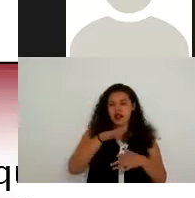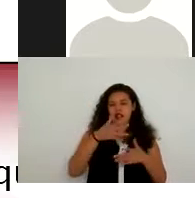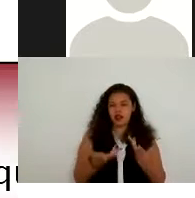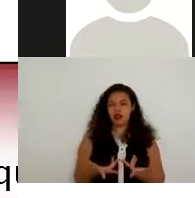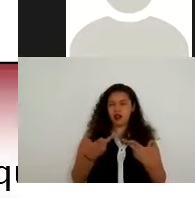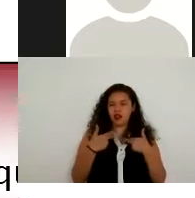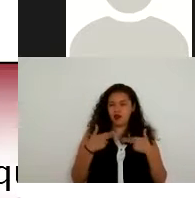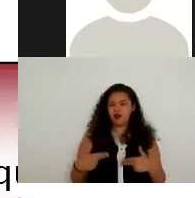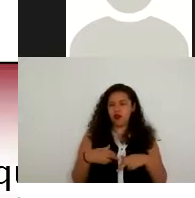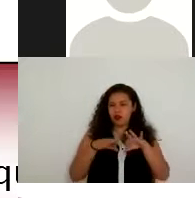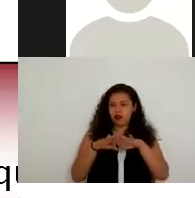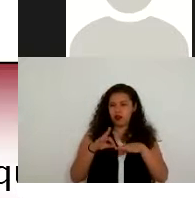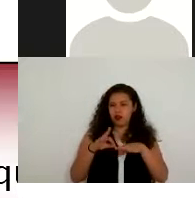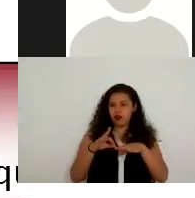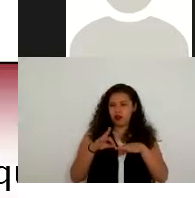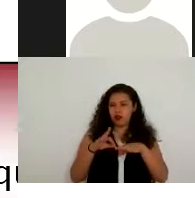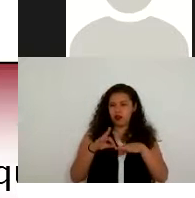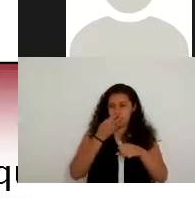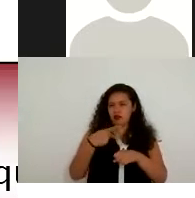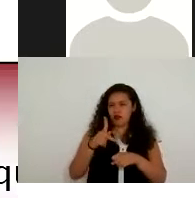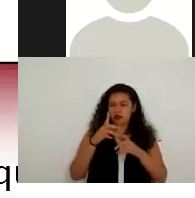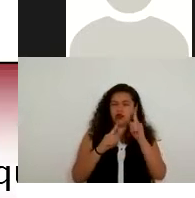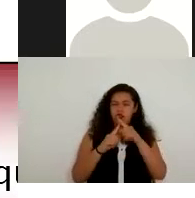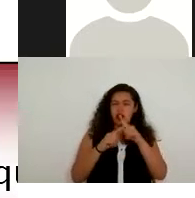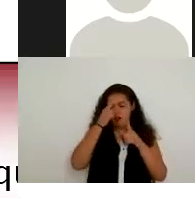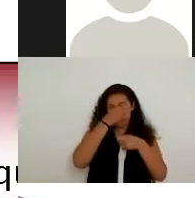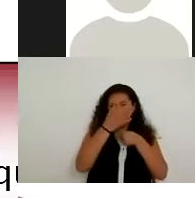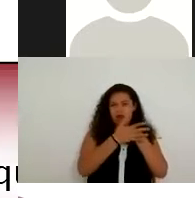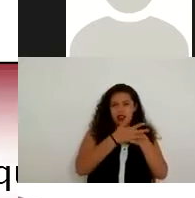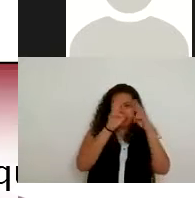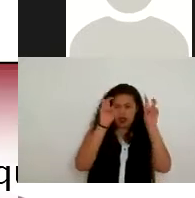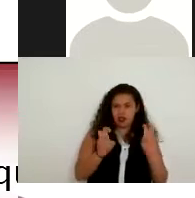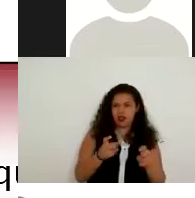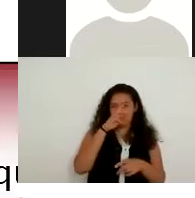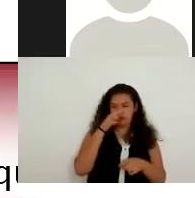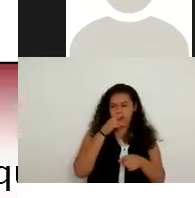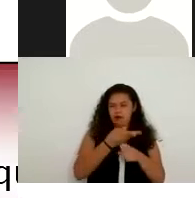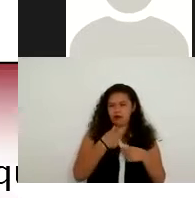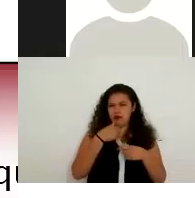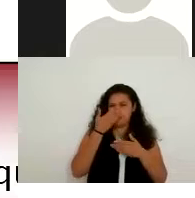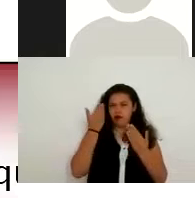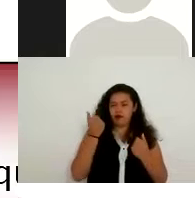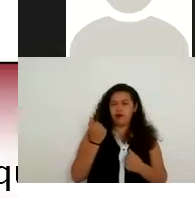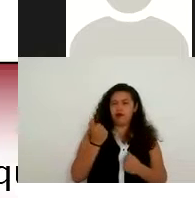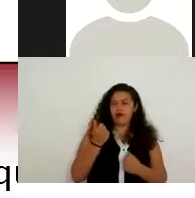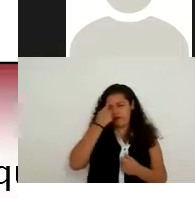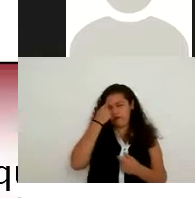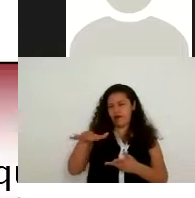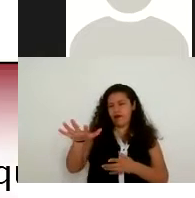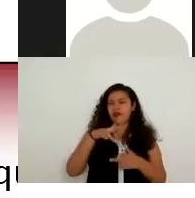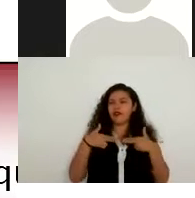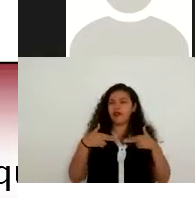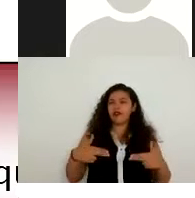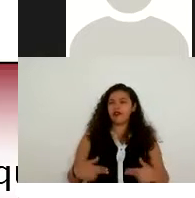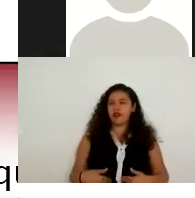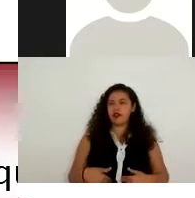es la que se encargue de este tema ahí quizás sería pues acercarse con esta área de capital humano y que se vea cómo